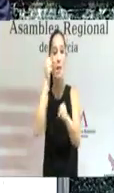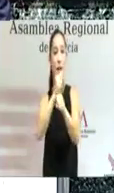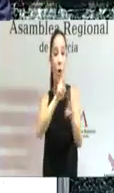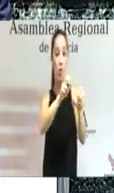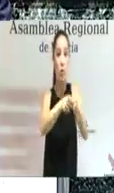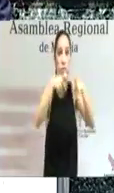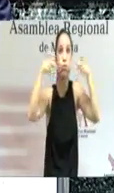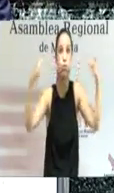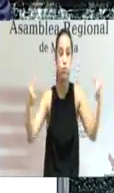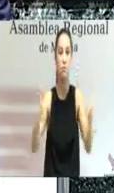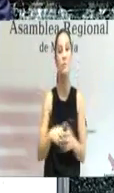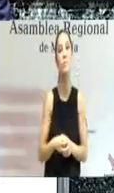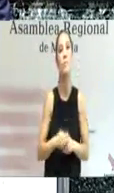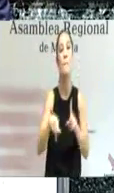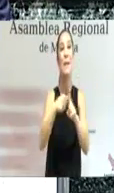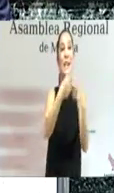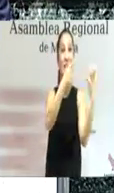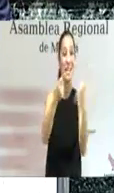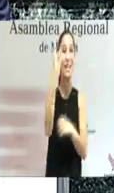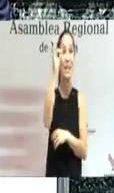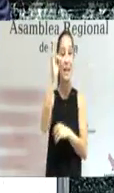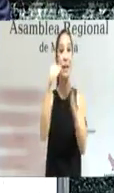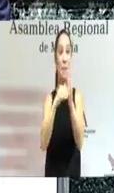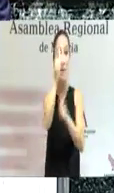personas ocupadas en la región de Murcia